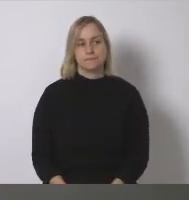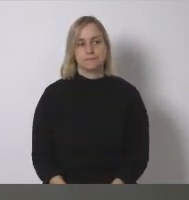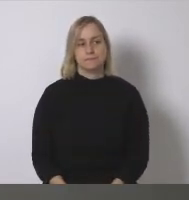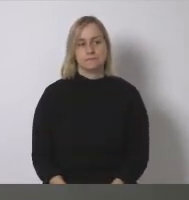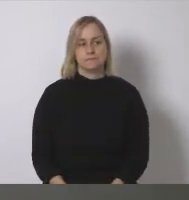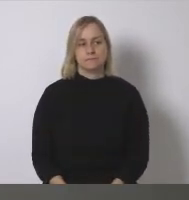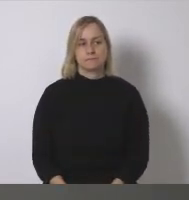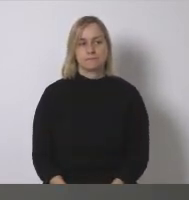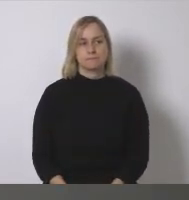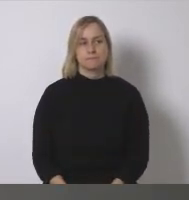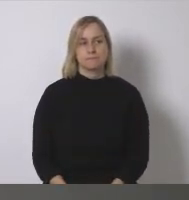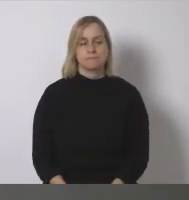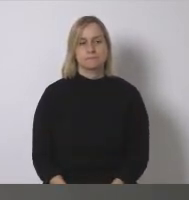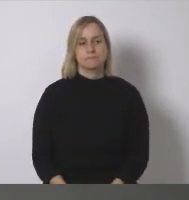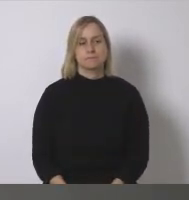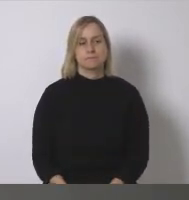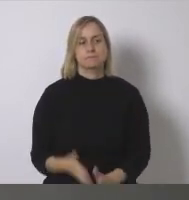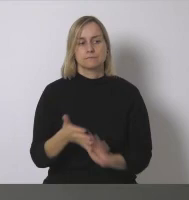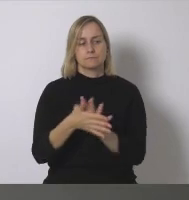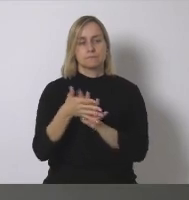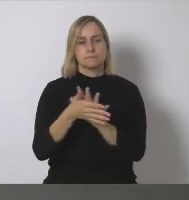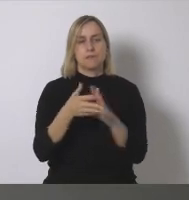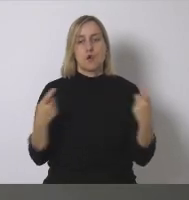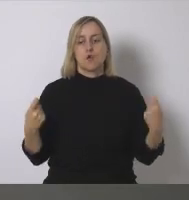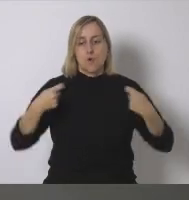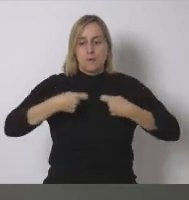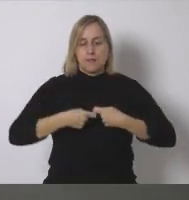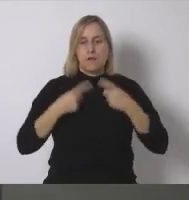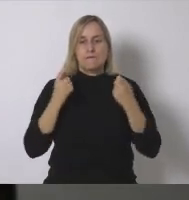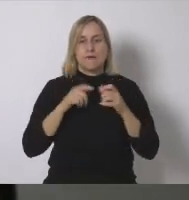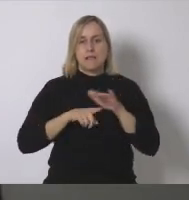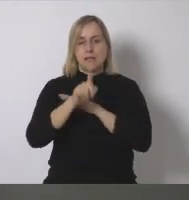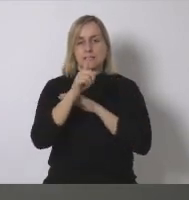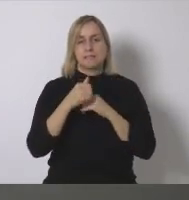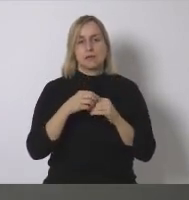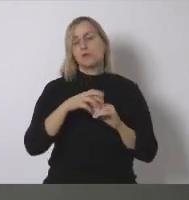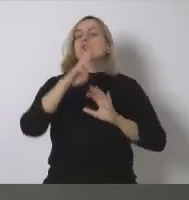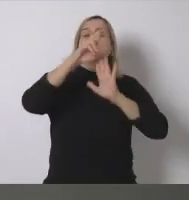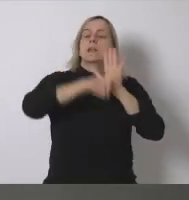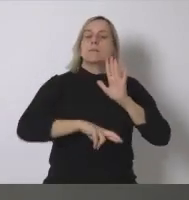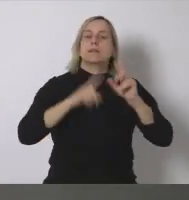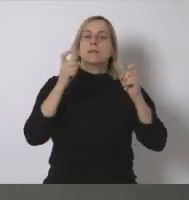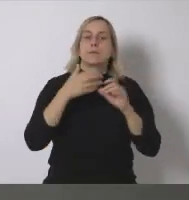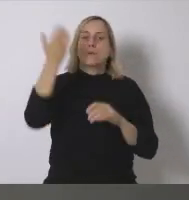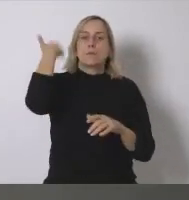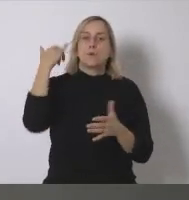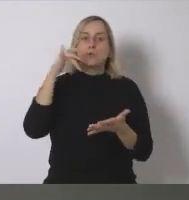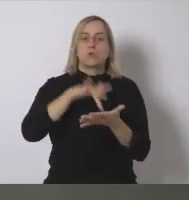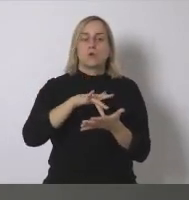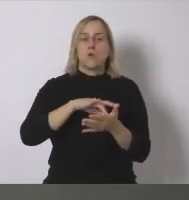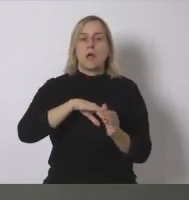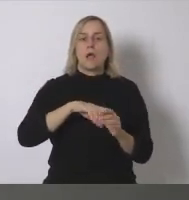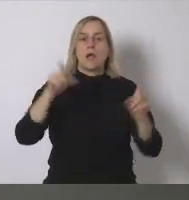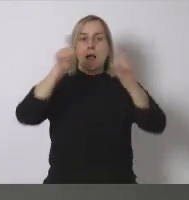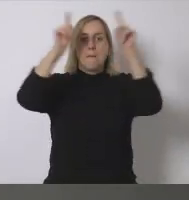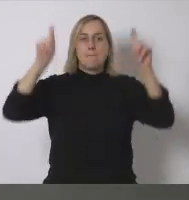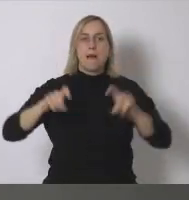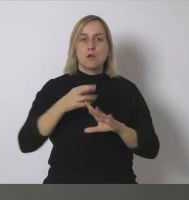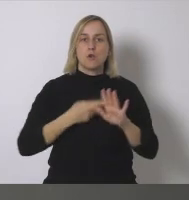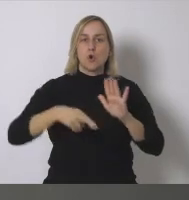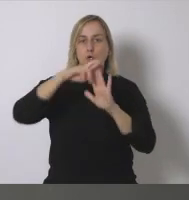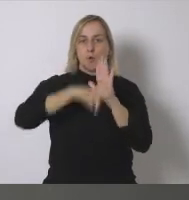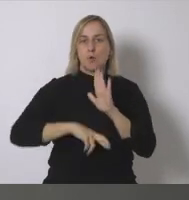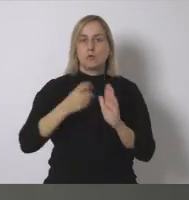por lo que se ha comentado las cooperativas pues es verdad que es una cuestión que está pendiente de desarrollo regulamentario se introdujo en el marco regulatorio español